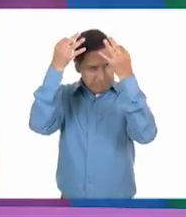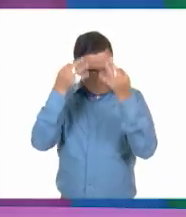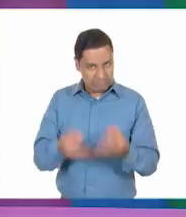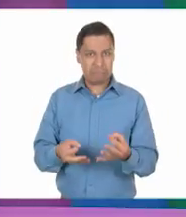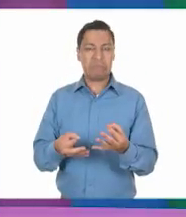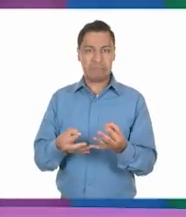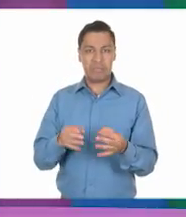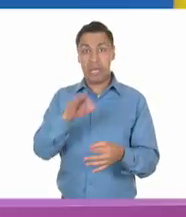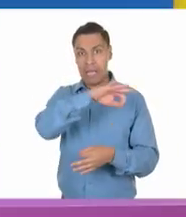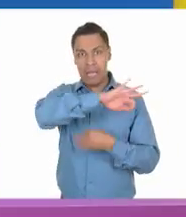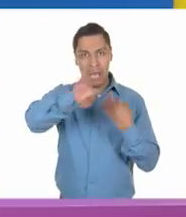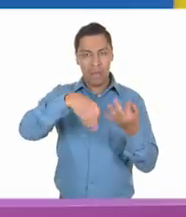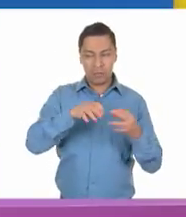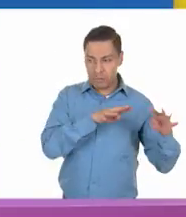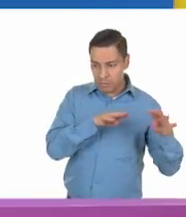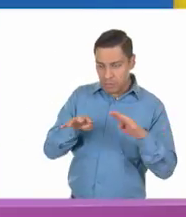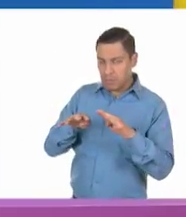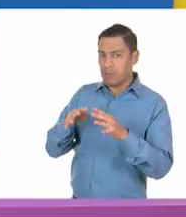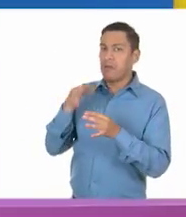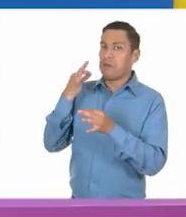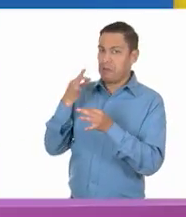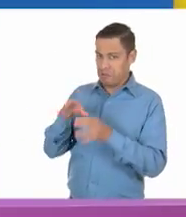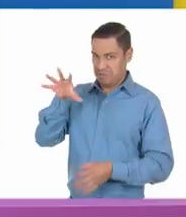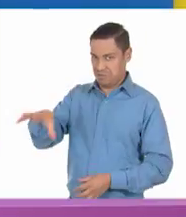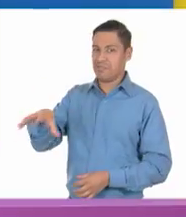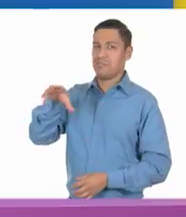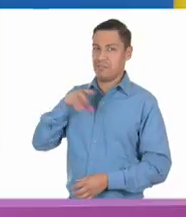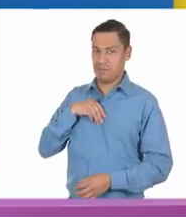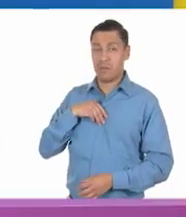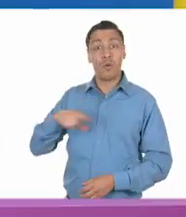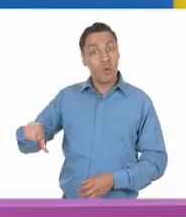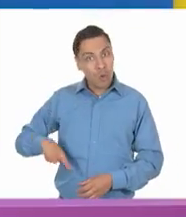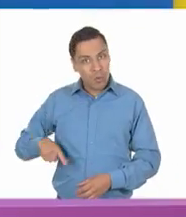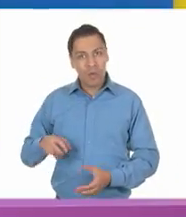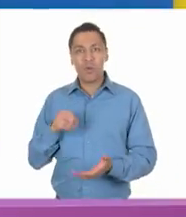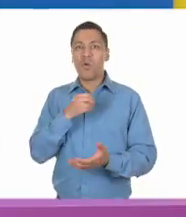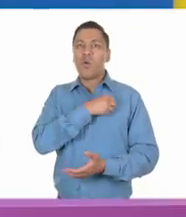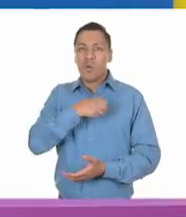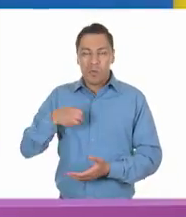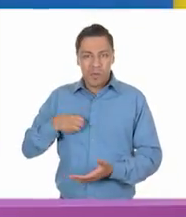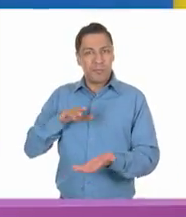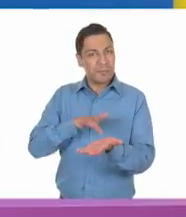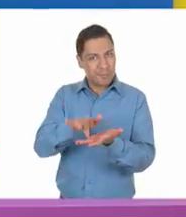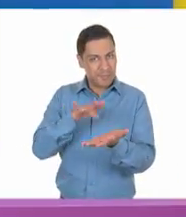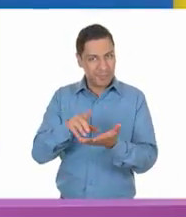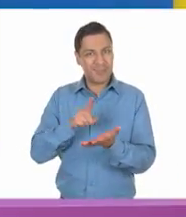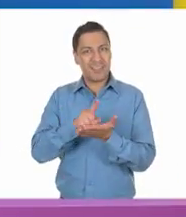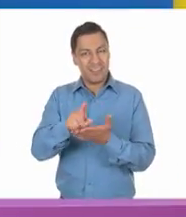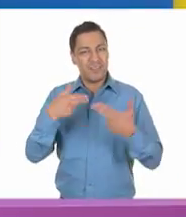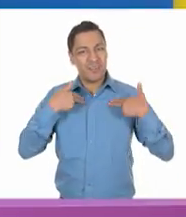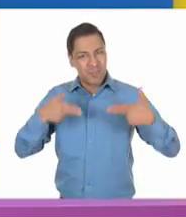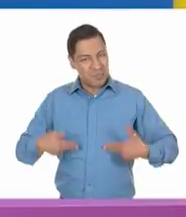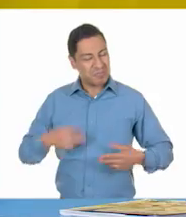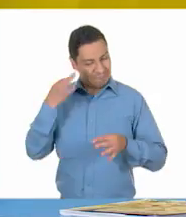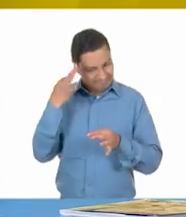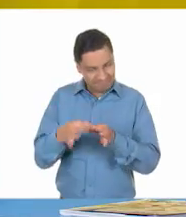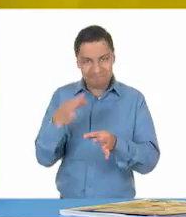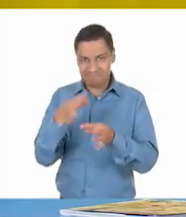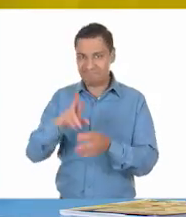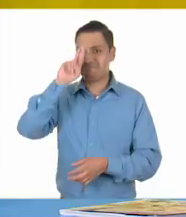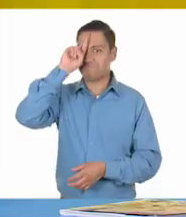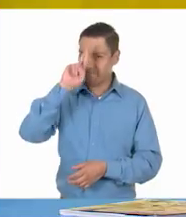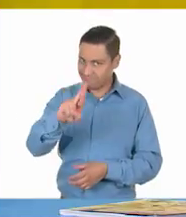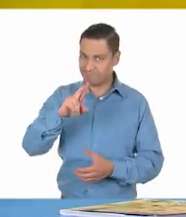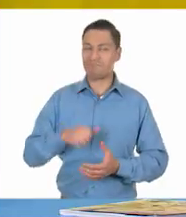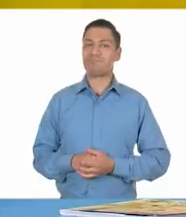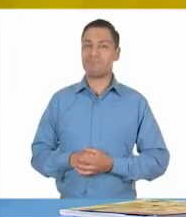Sí, maestra. Los gobiernos tienen la obligación de apoyar a que nuestros derechos humanos se cumplan. Ahora